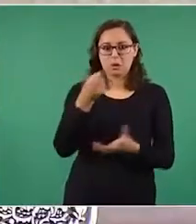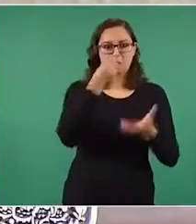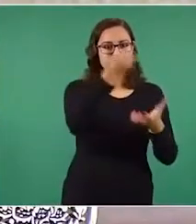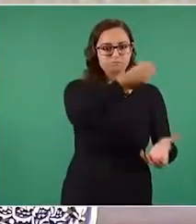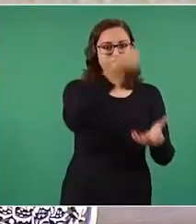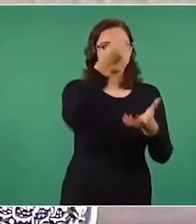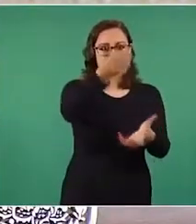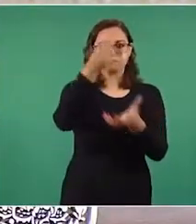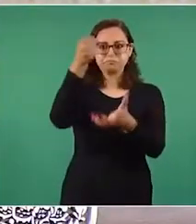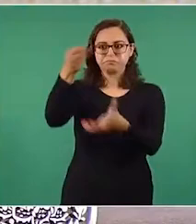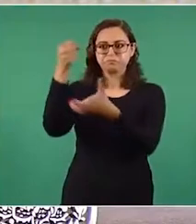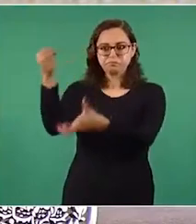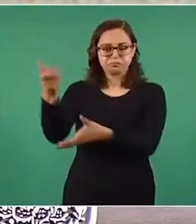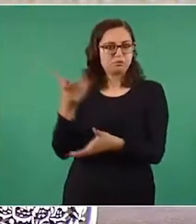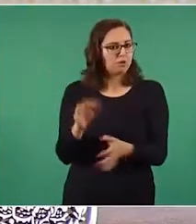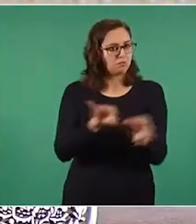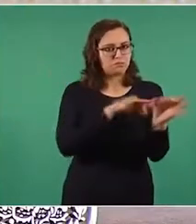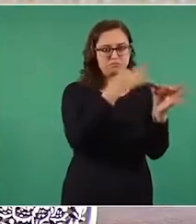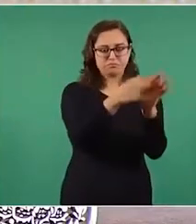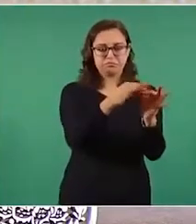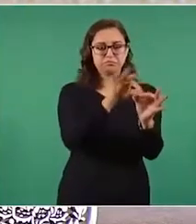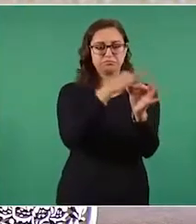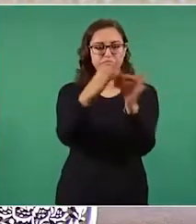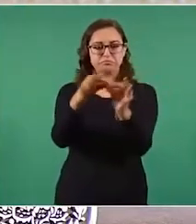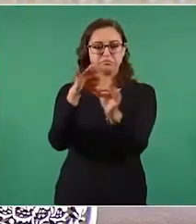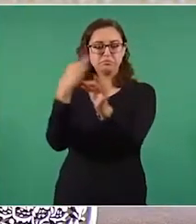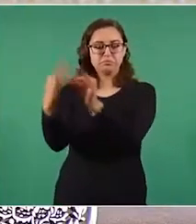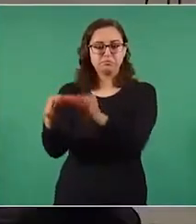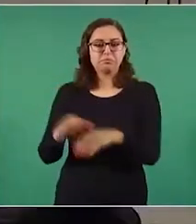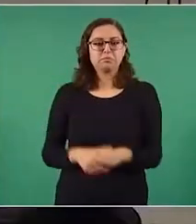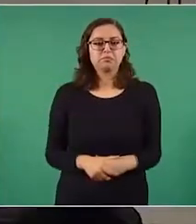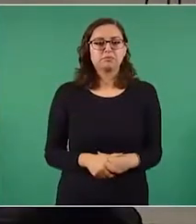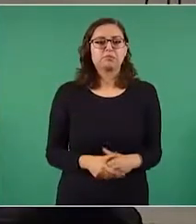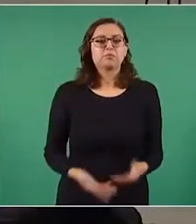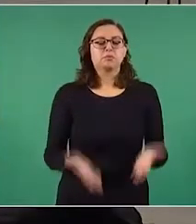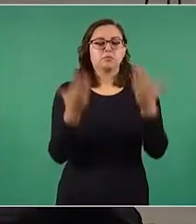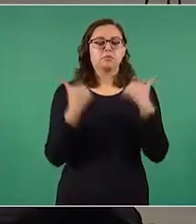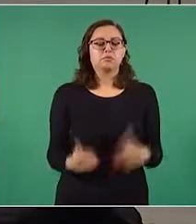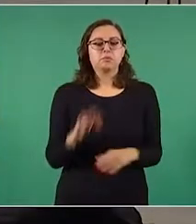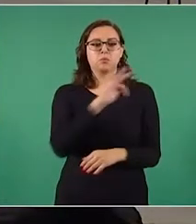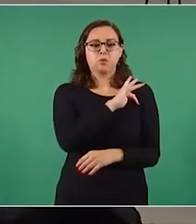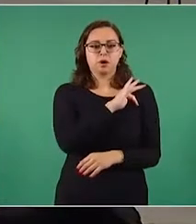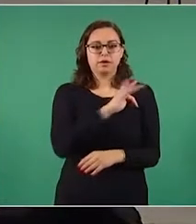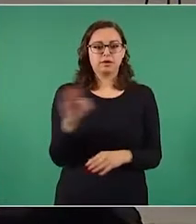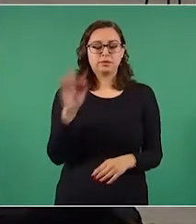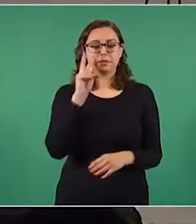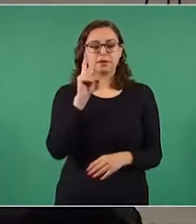Aquí vemos… La siguiente, por favor. Vemos los 13 hospitales. La siguiente.